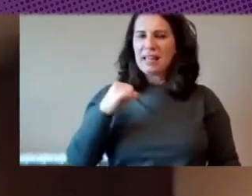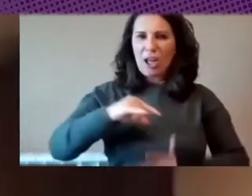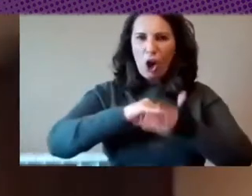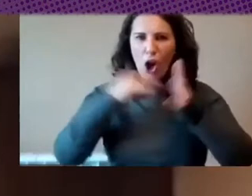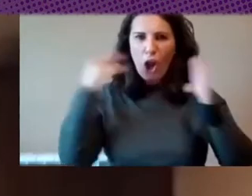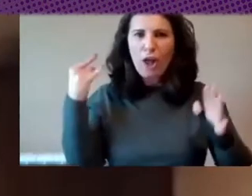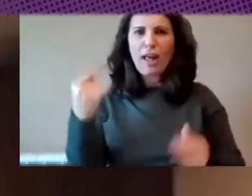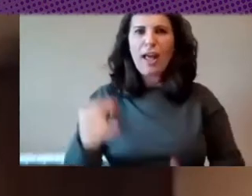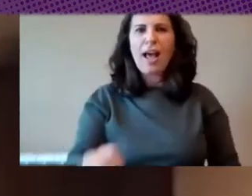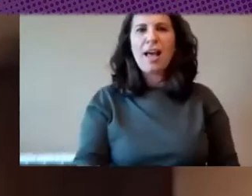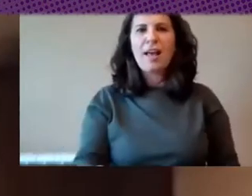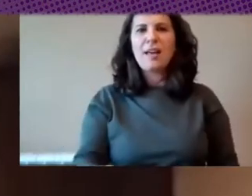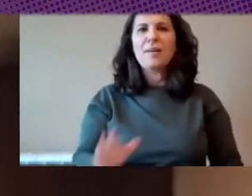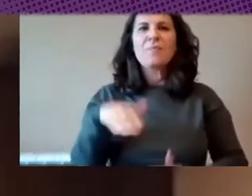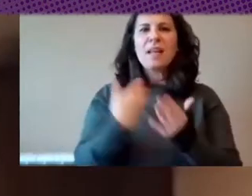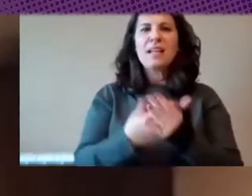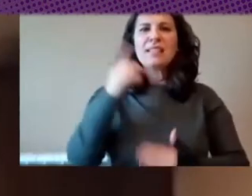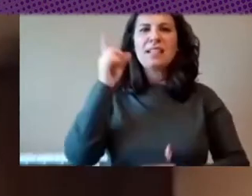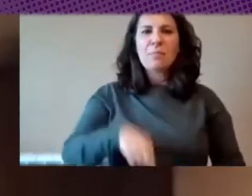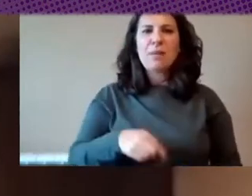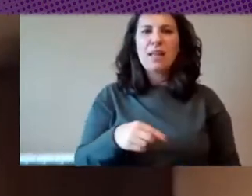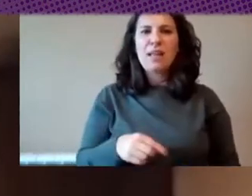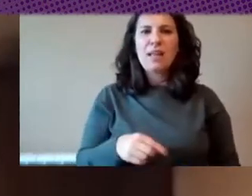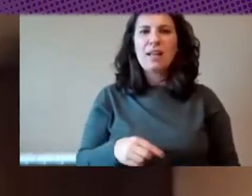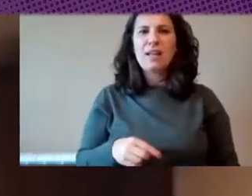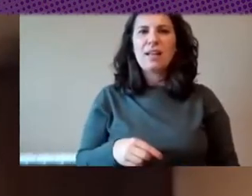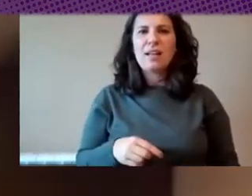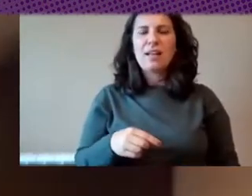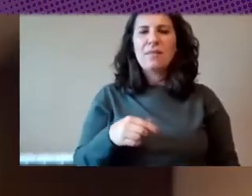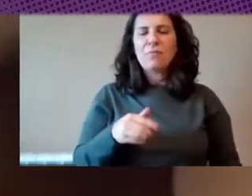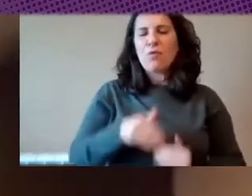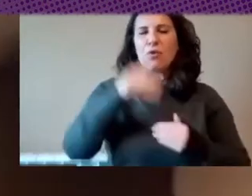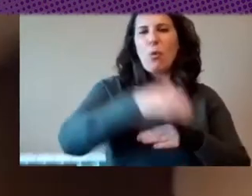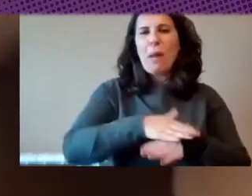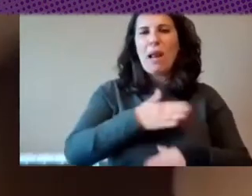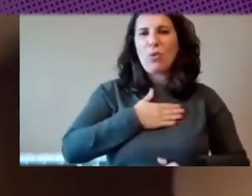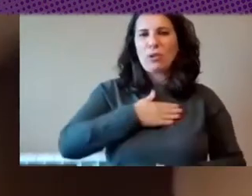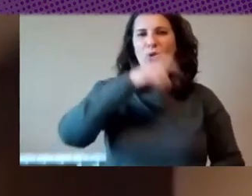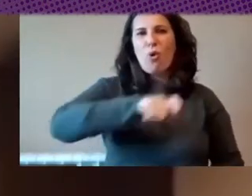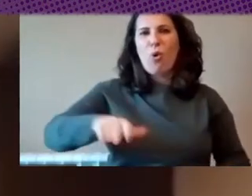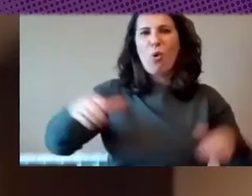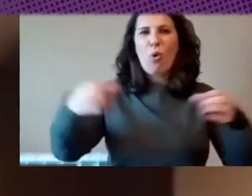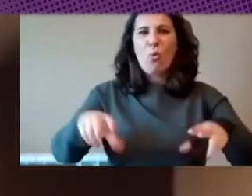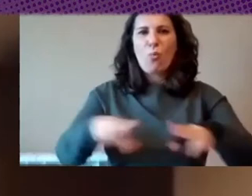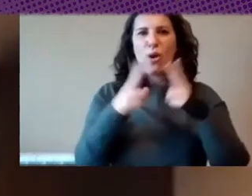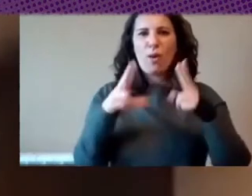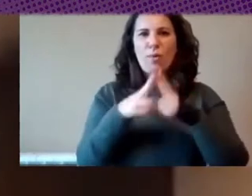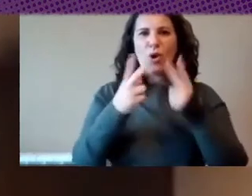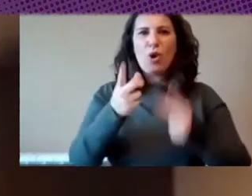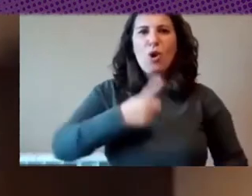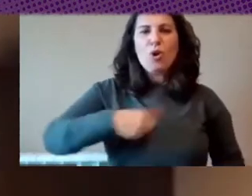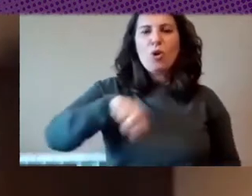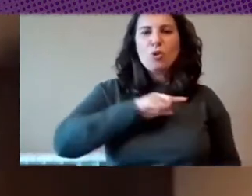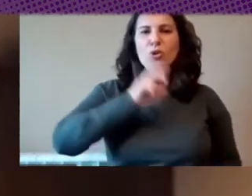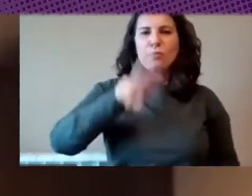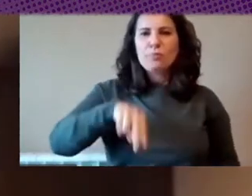de otorgar oportunidades de futuro para nuestro pueblo nosotros estamos con una agenda digital